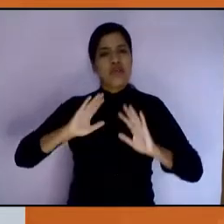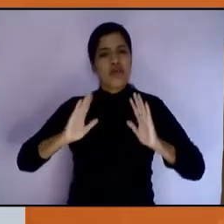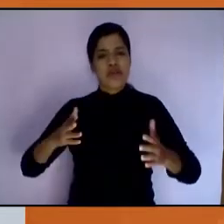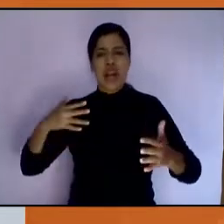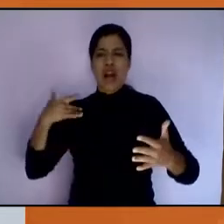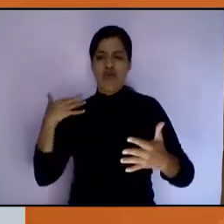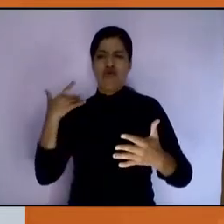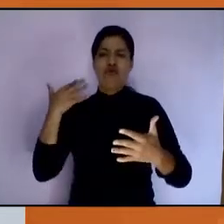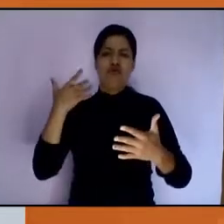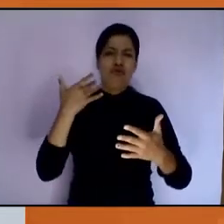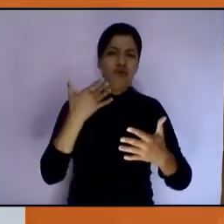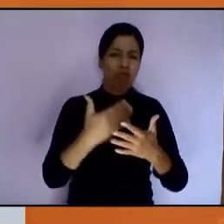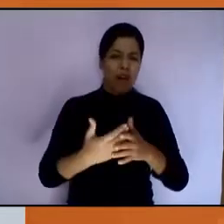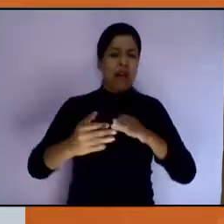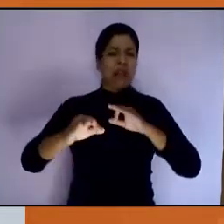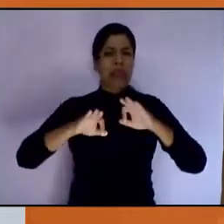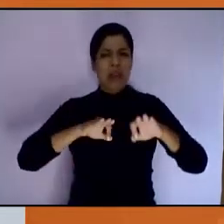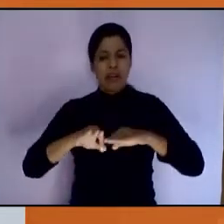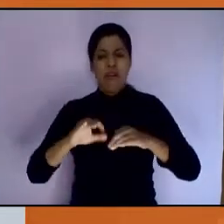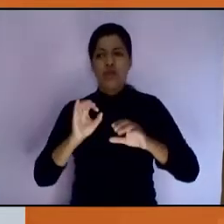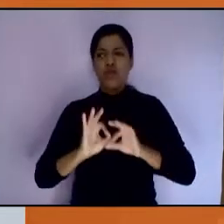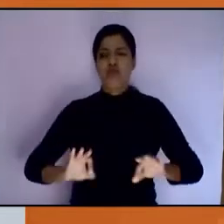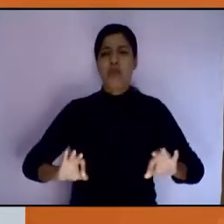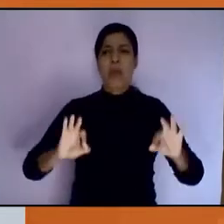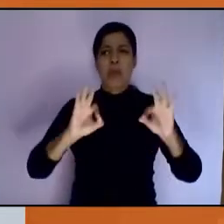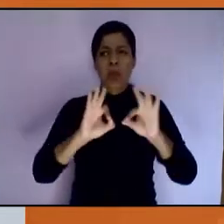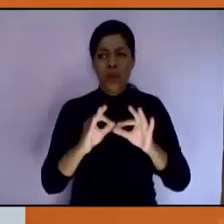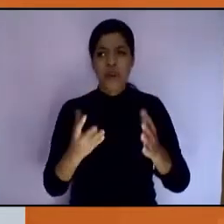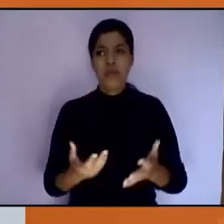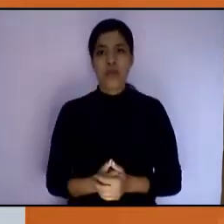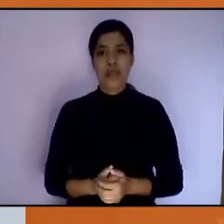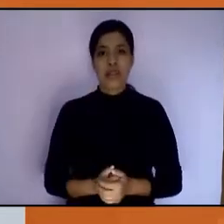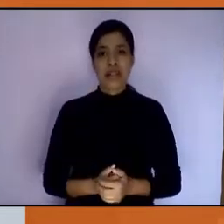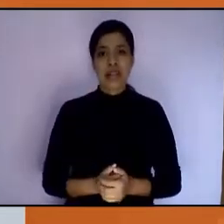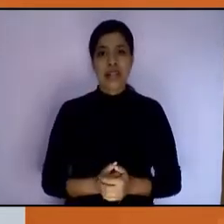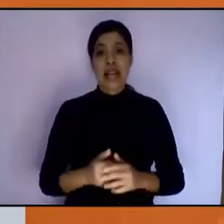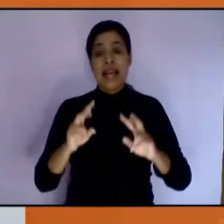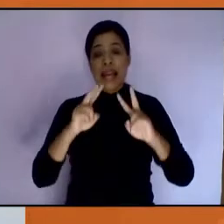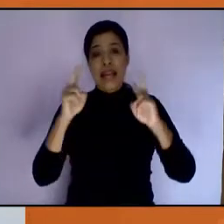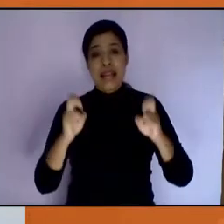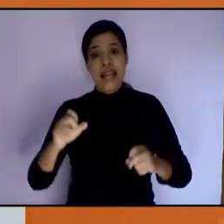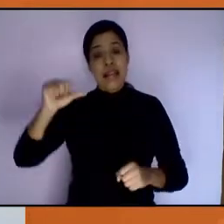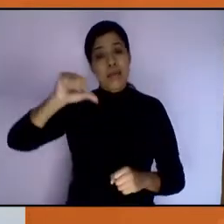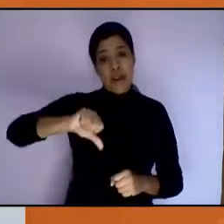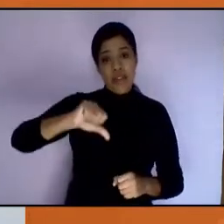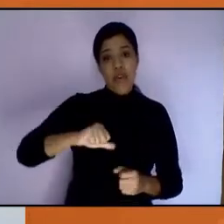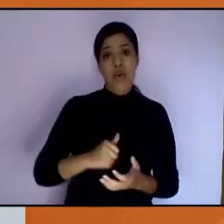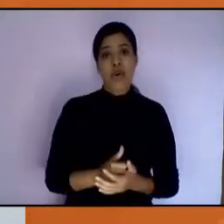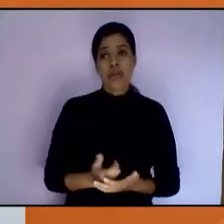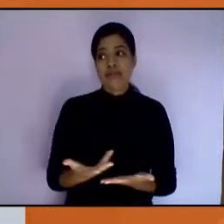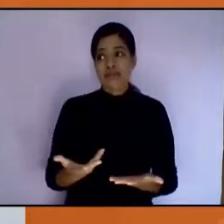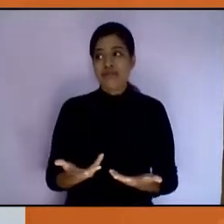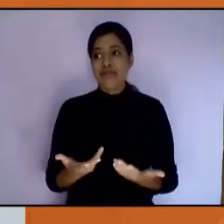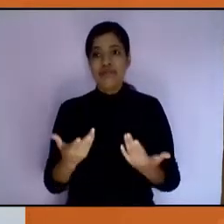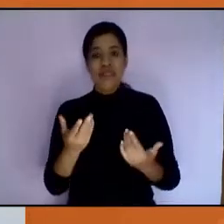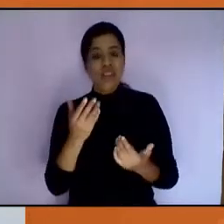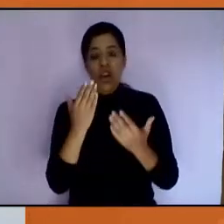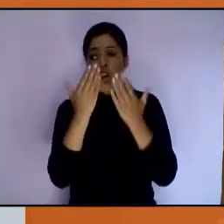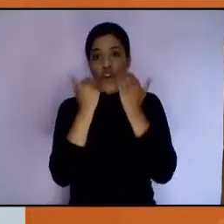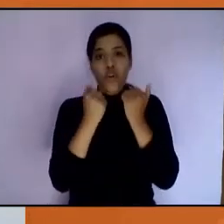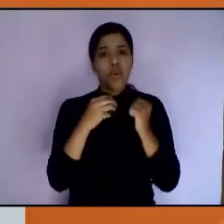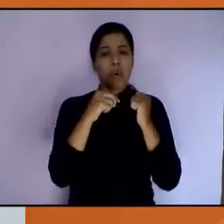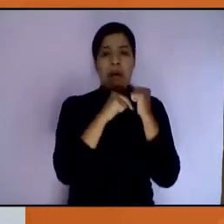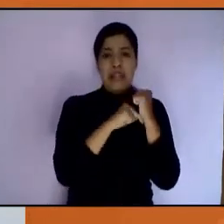importantes, como bien lo decía Ana y particularmente en la materia que nos ocupa hoy, para nadie es un secreto que esta